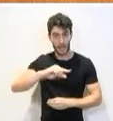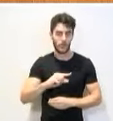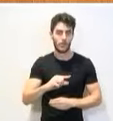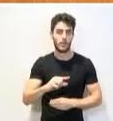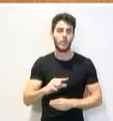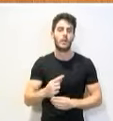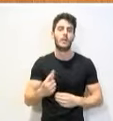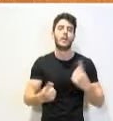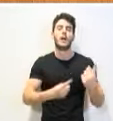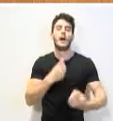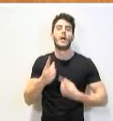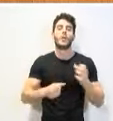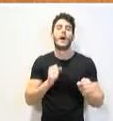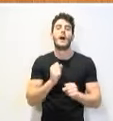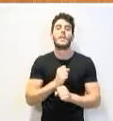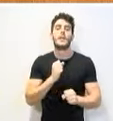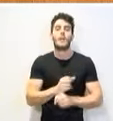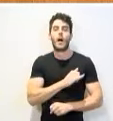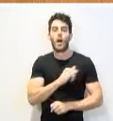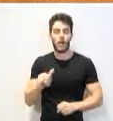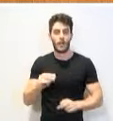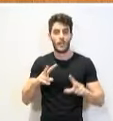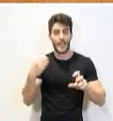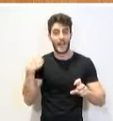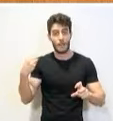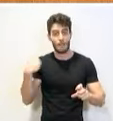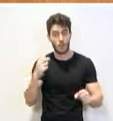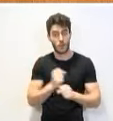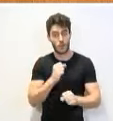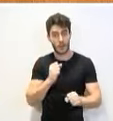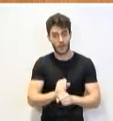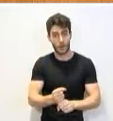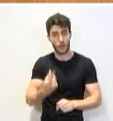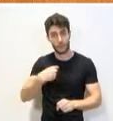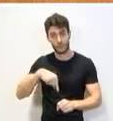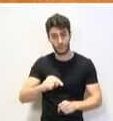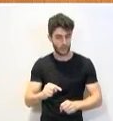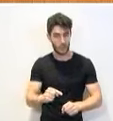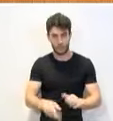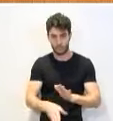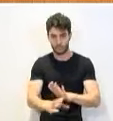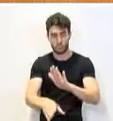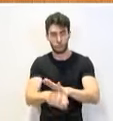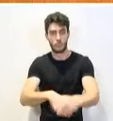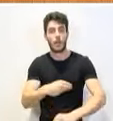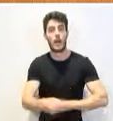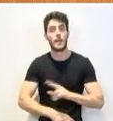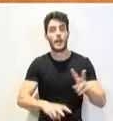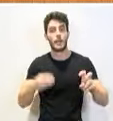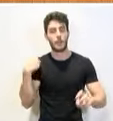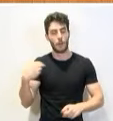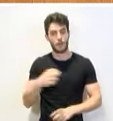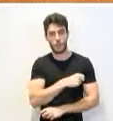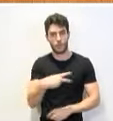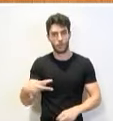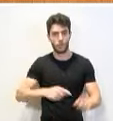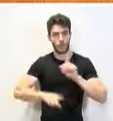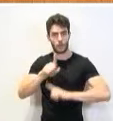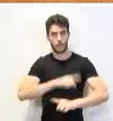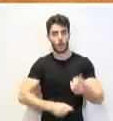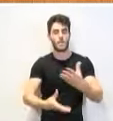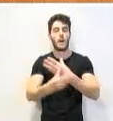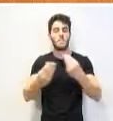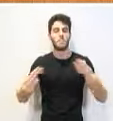alguna actividad. Esa es la línea por la que ustedes se vienen guiando. Y eso genera muchos problemas